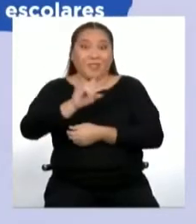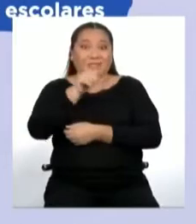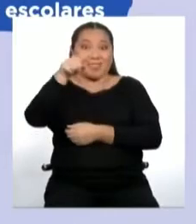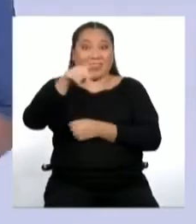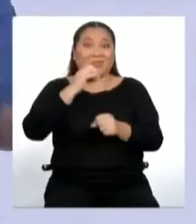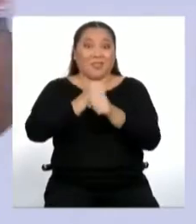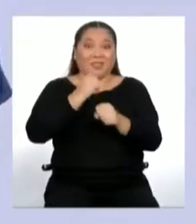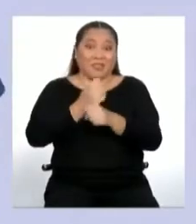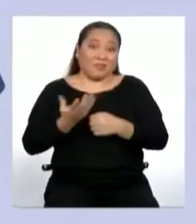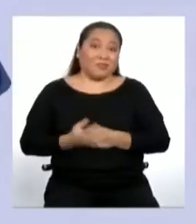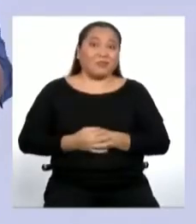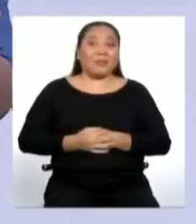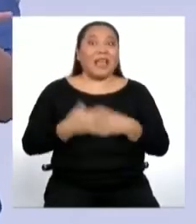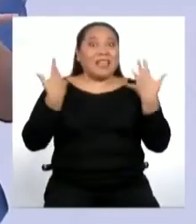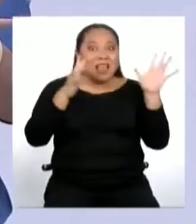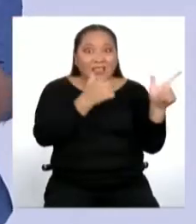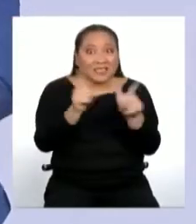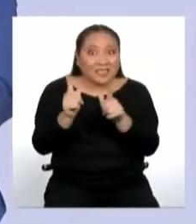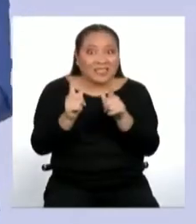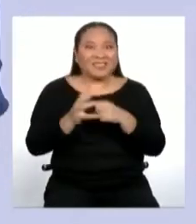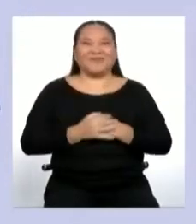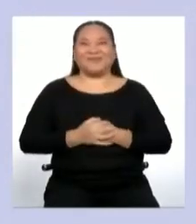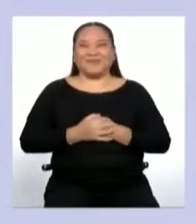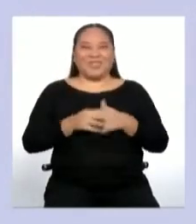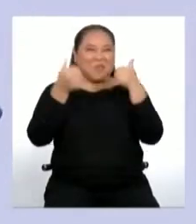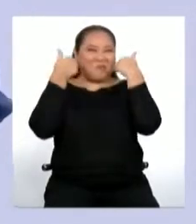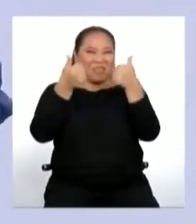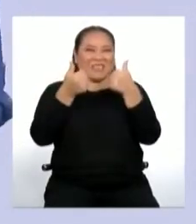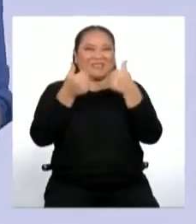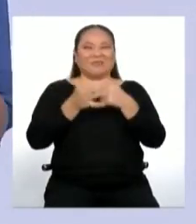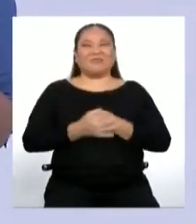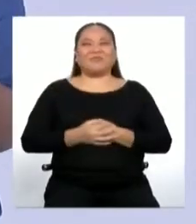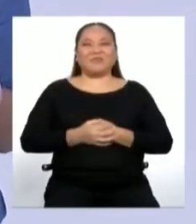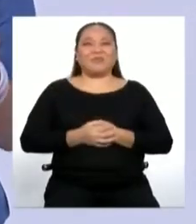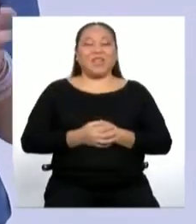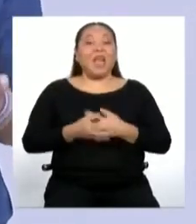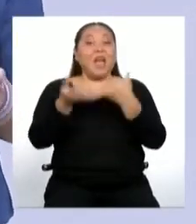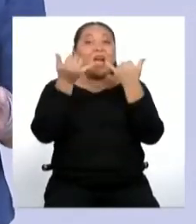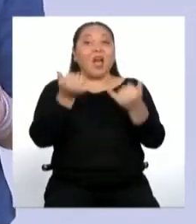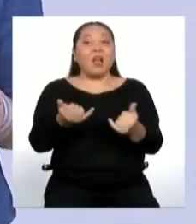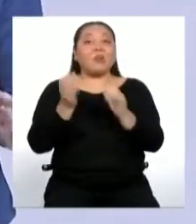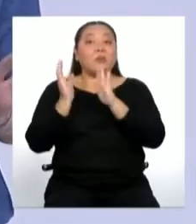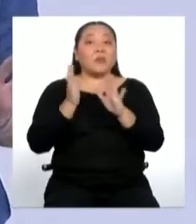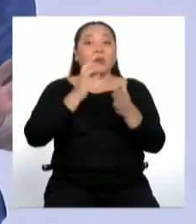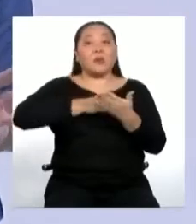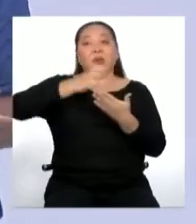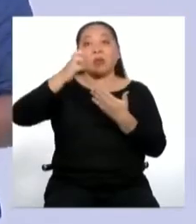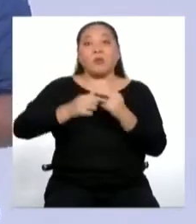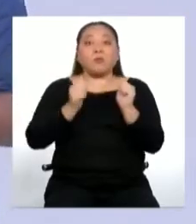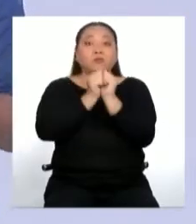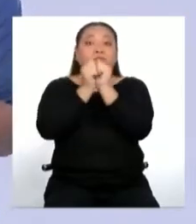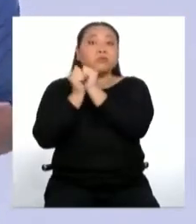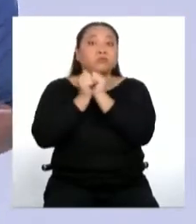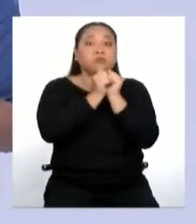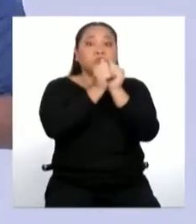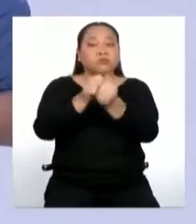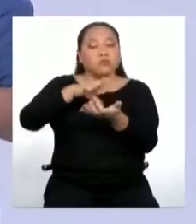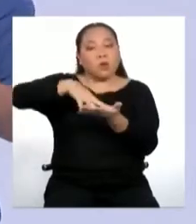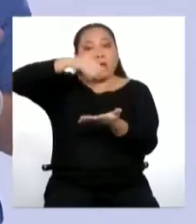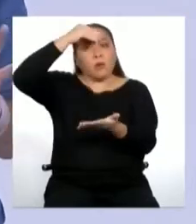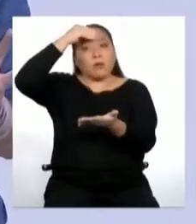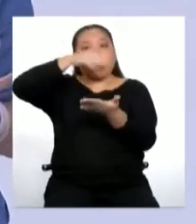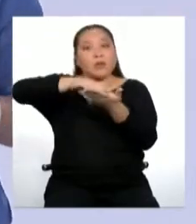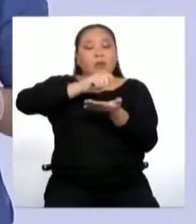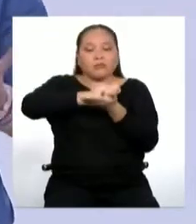área de trabajo. ¿Ya estamos todos listos? ¡Bravas! Hemos preparado el programa de hoy para que juntos podamos aprender a